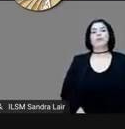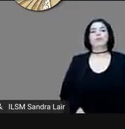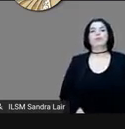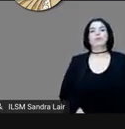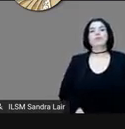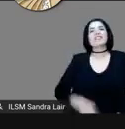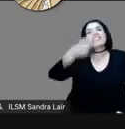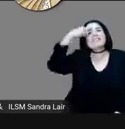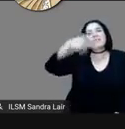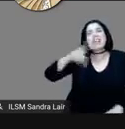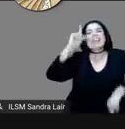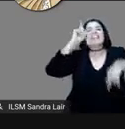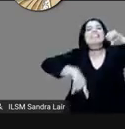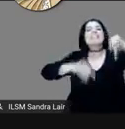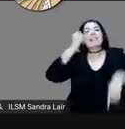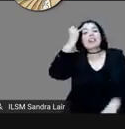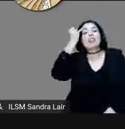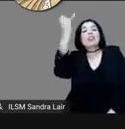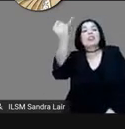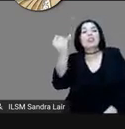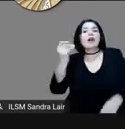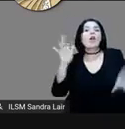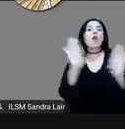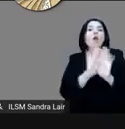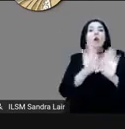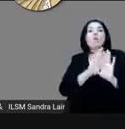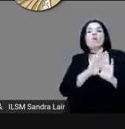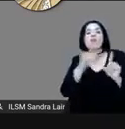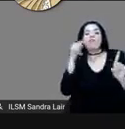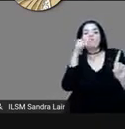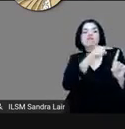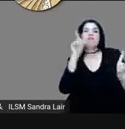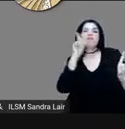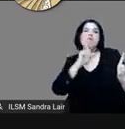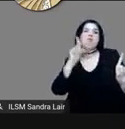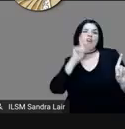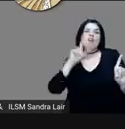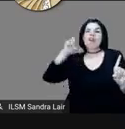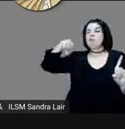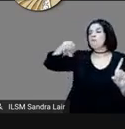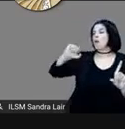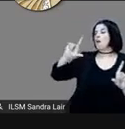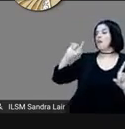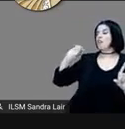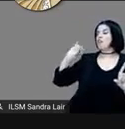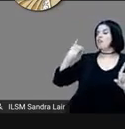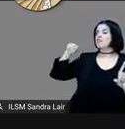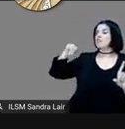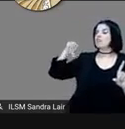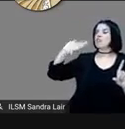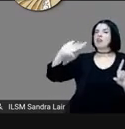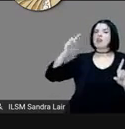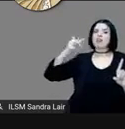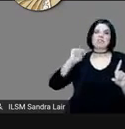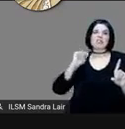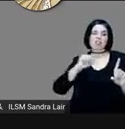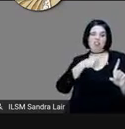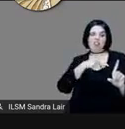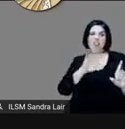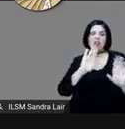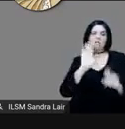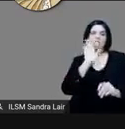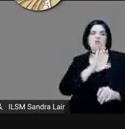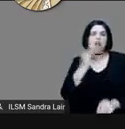esa idea de que la Malinche es traidora. Sabemos que en un momento dado le decimos malinchista al que